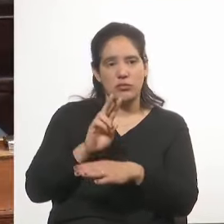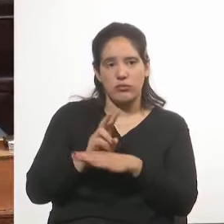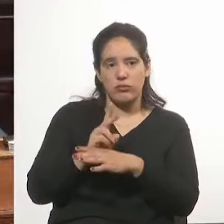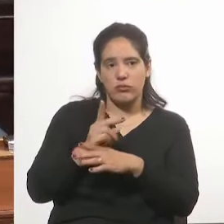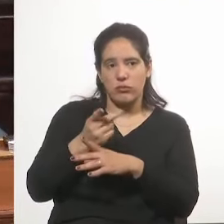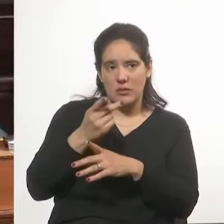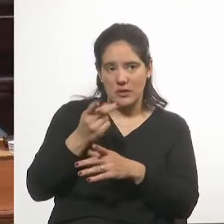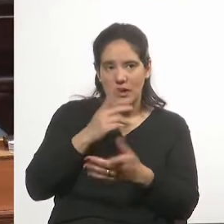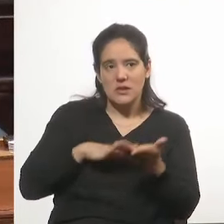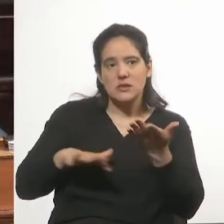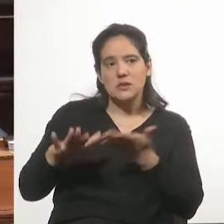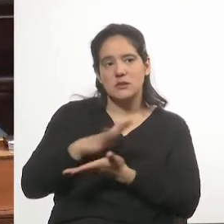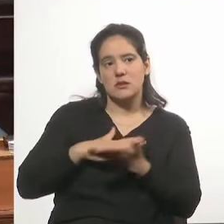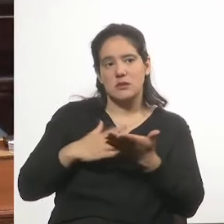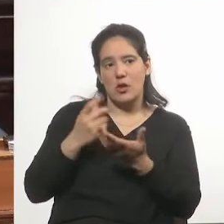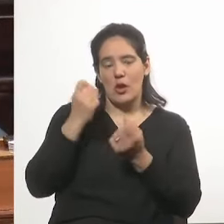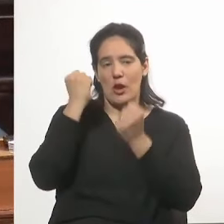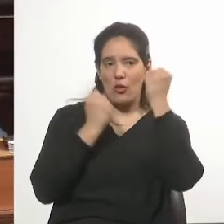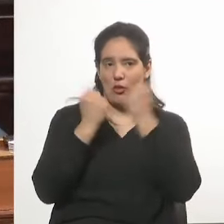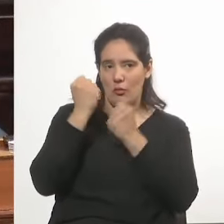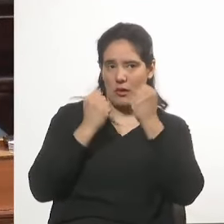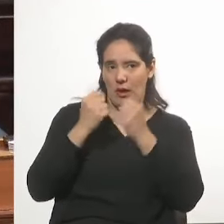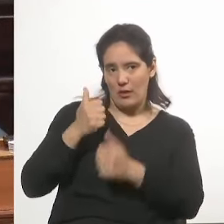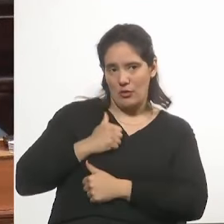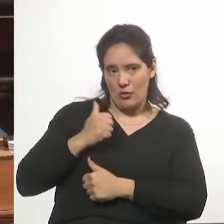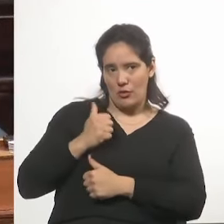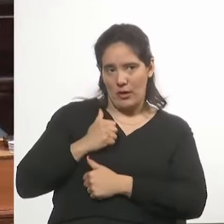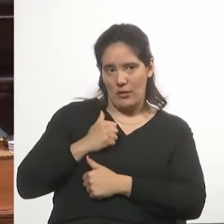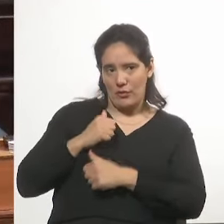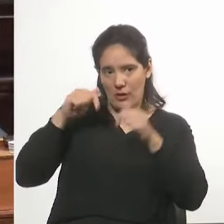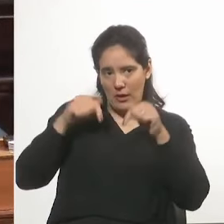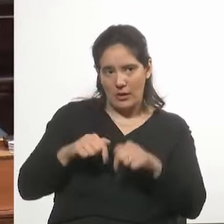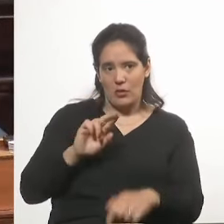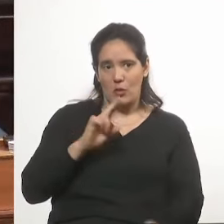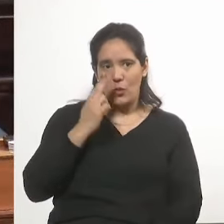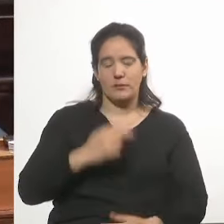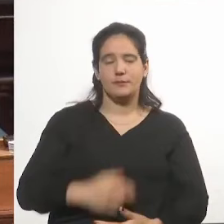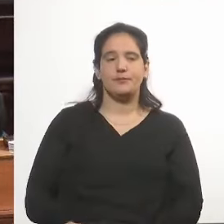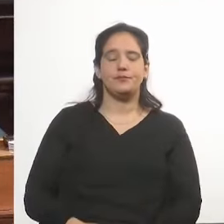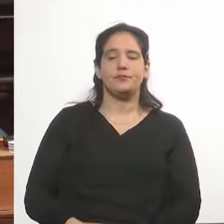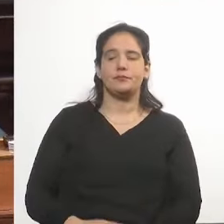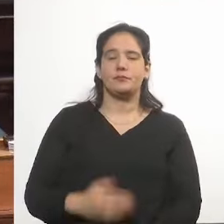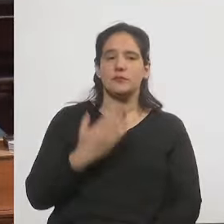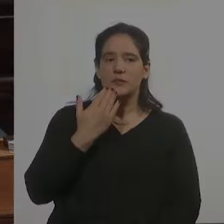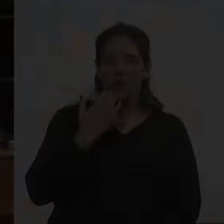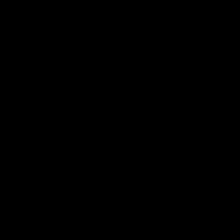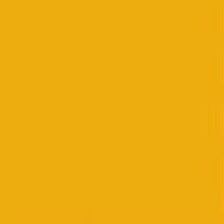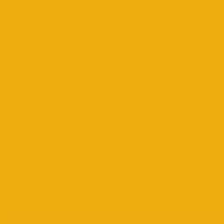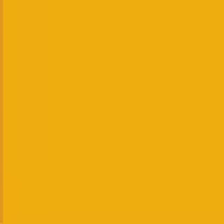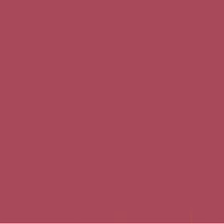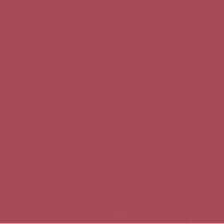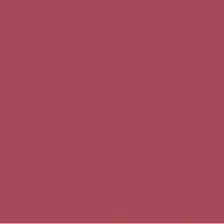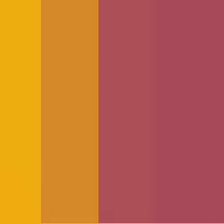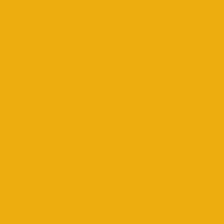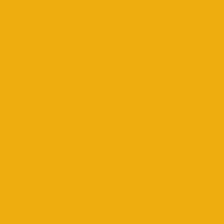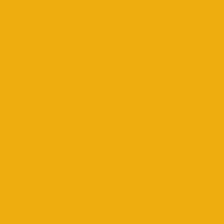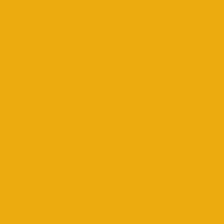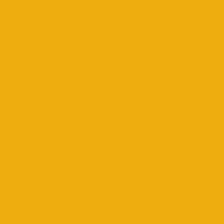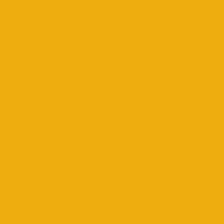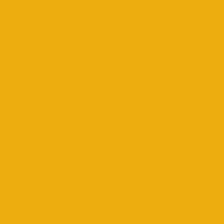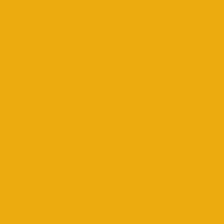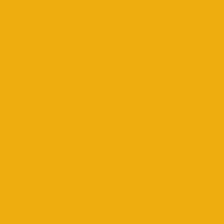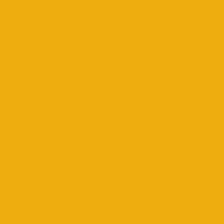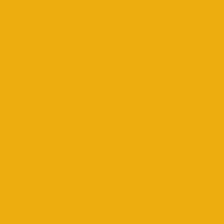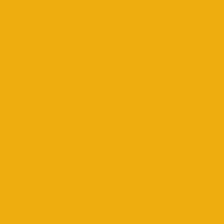esa situación que vive esta gente uniformada en nuestro país. Muchas gracias, señora Presidenta. Gracias.